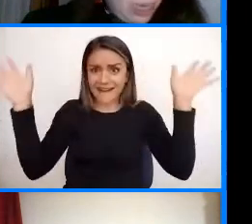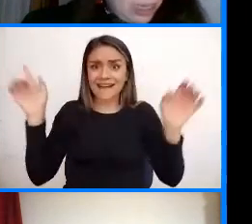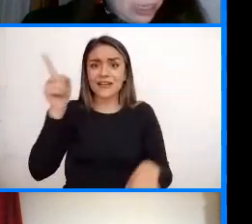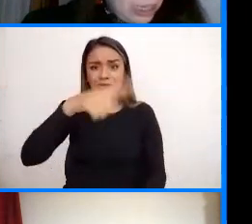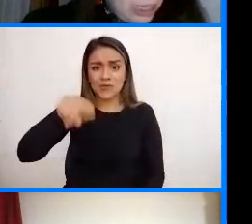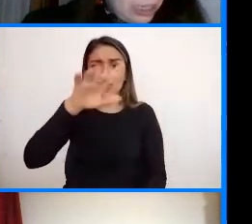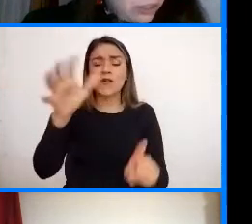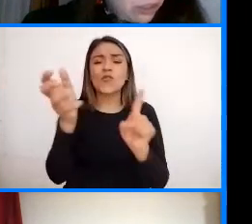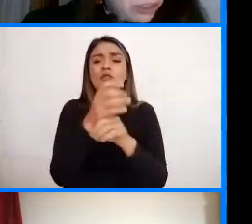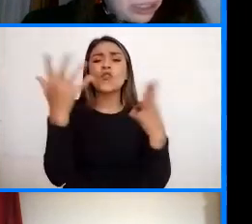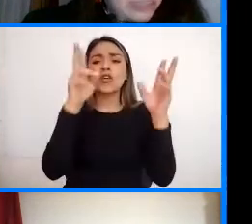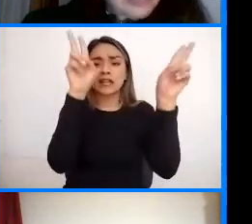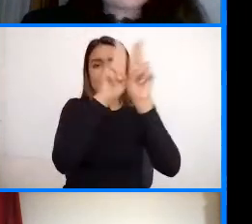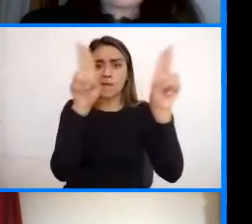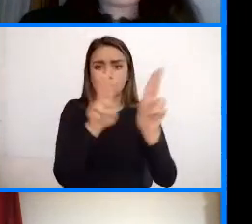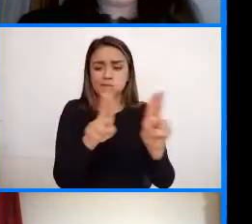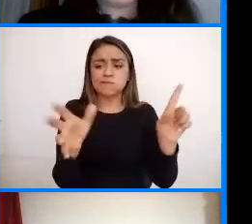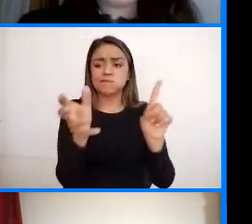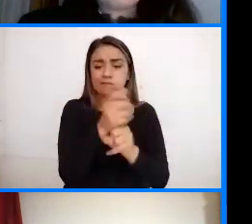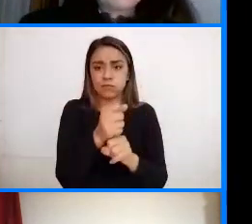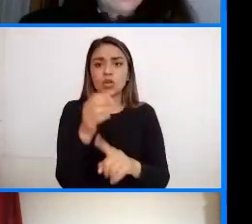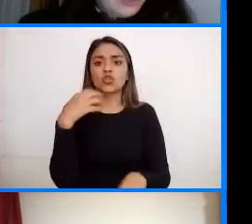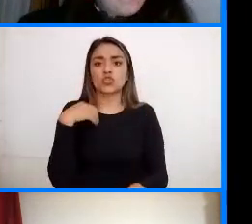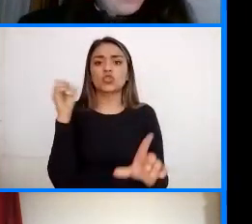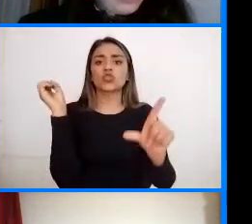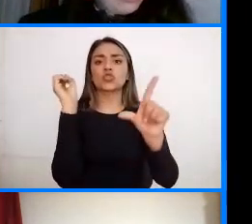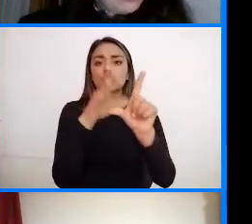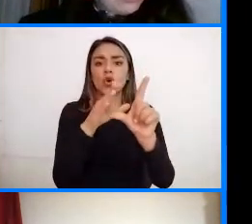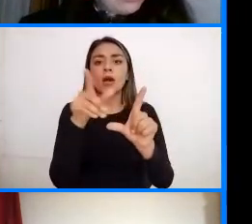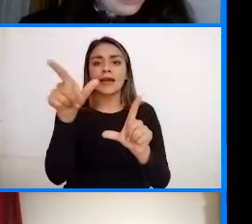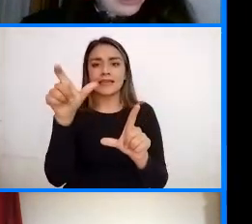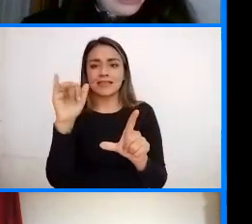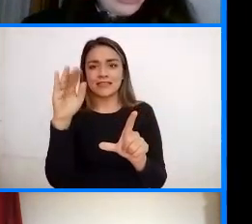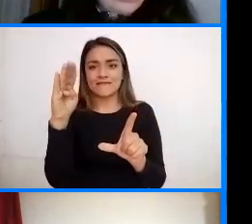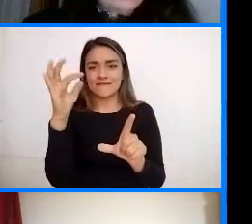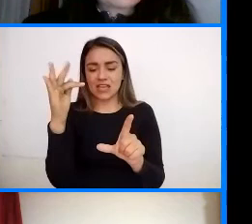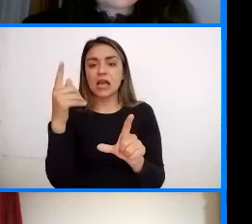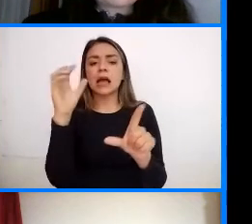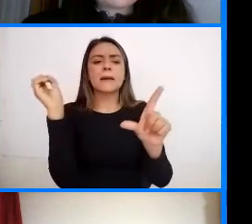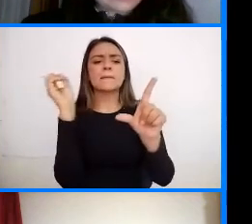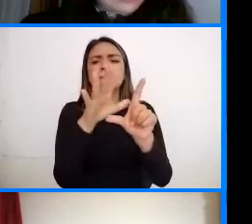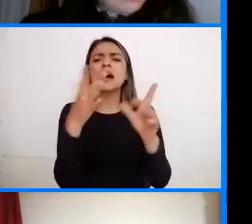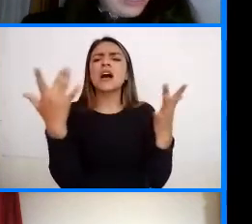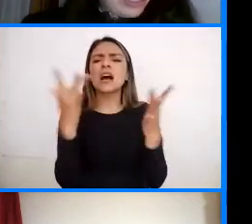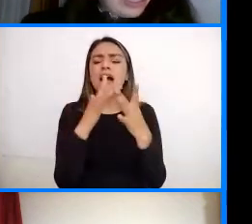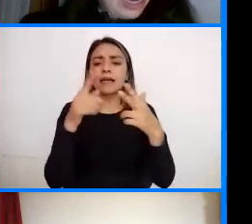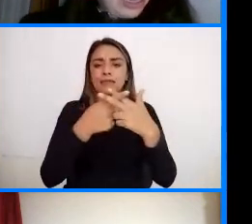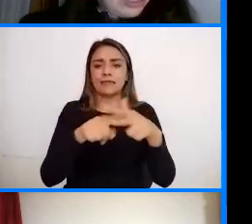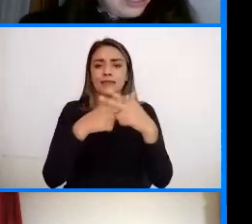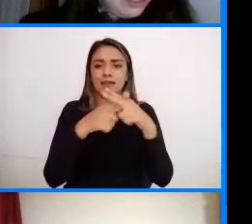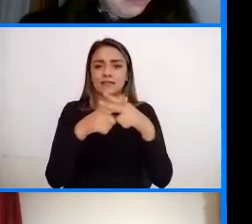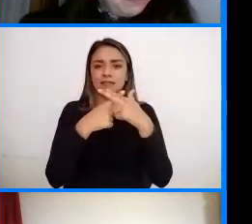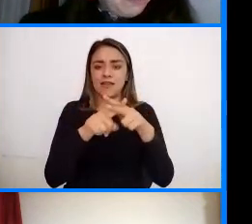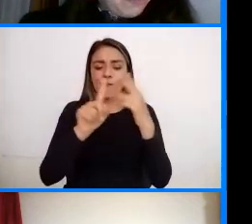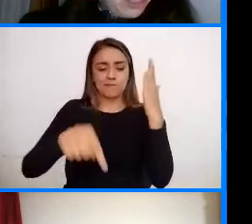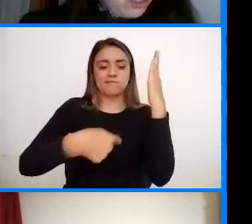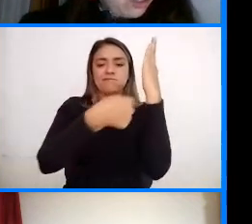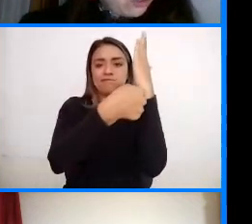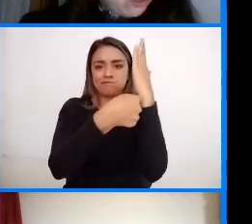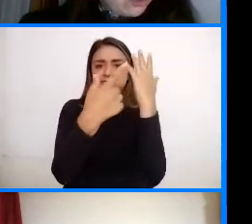encontrar En internet Yo les se los dejo Con Ives Para que se los deje En el taller Que les van a dejar ¿Listo?